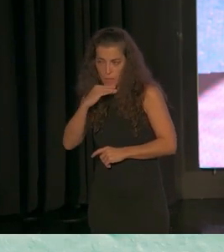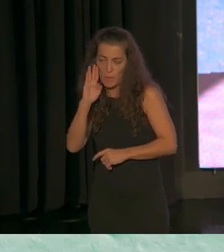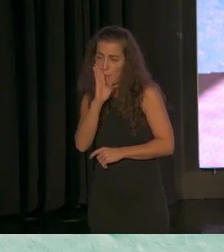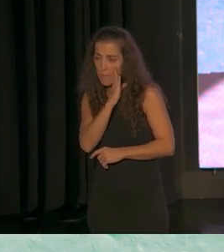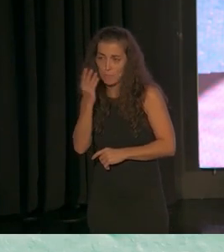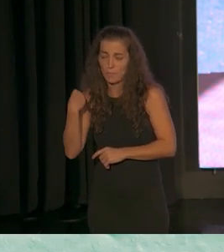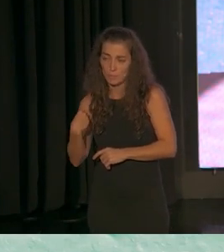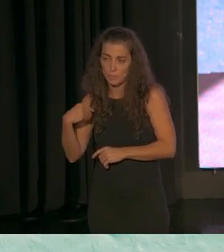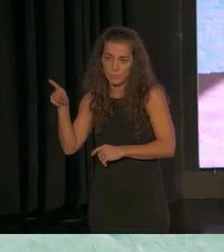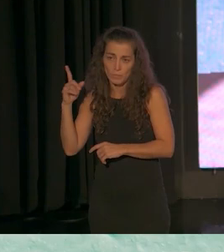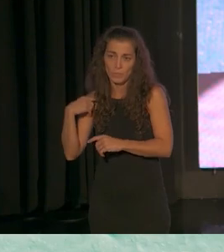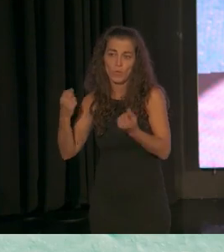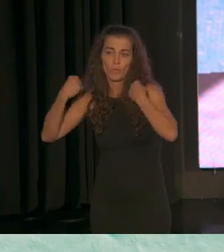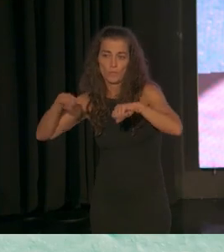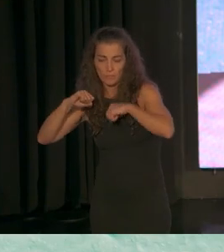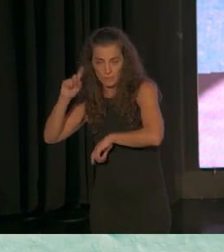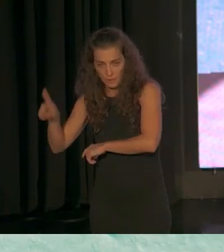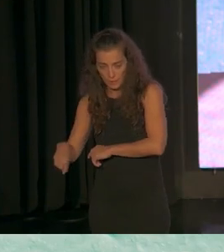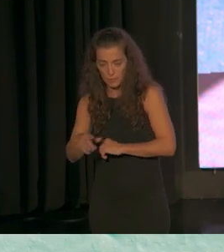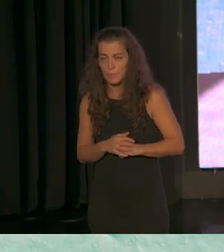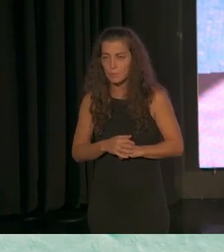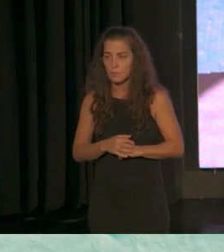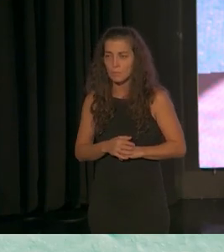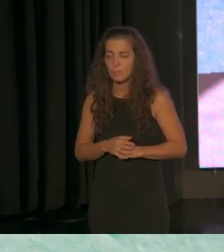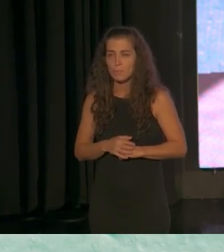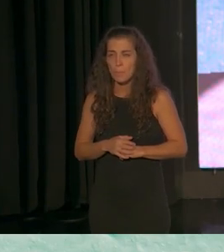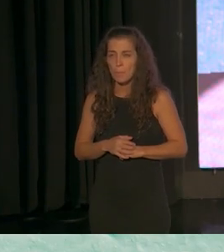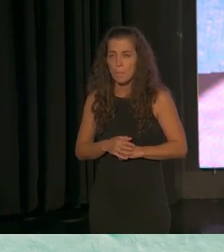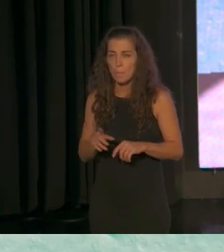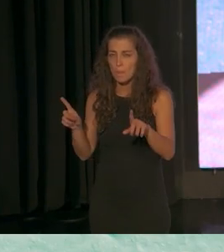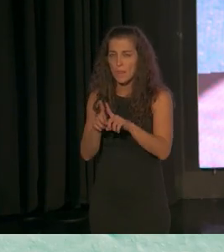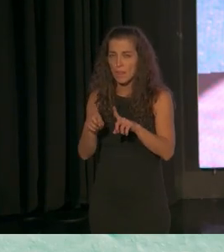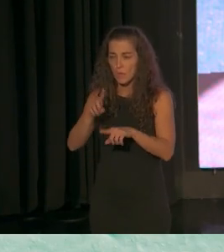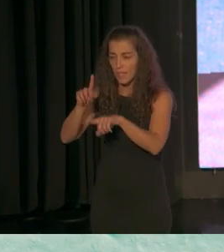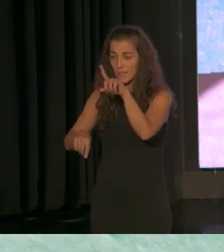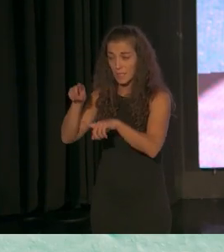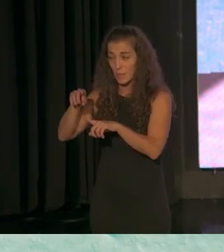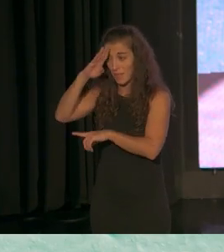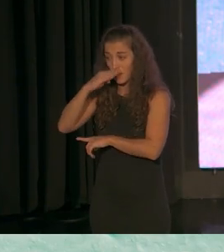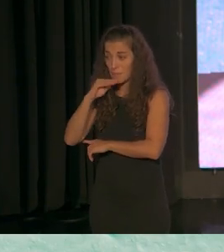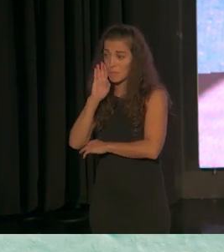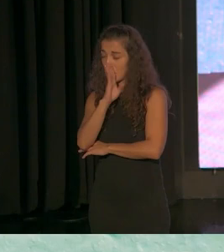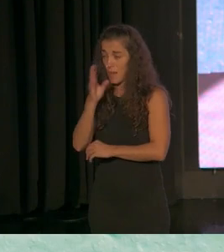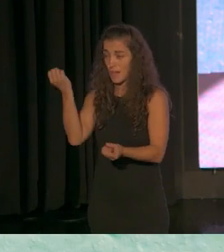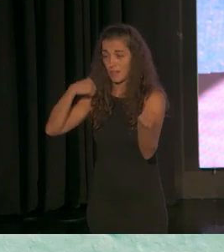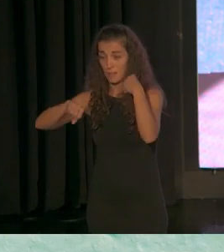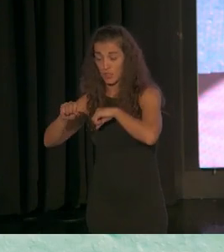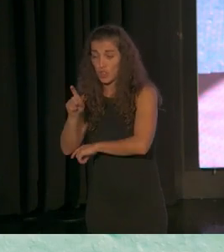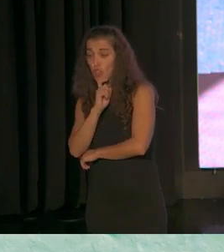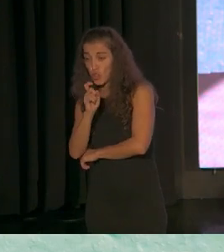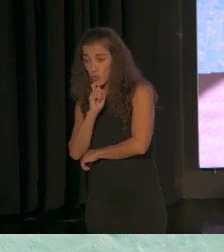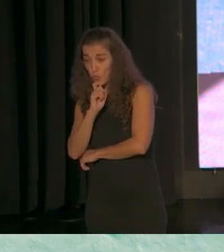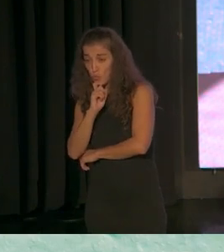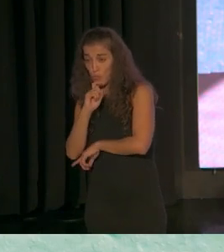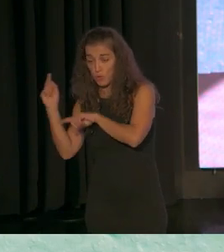ayudando a los padres a cómo utilizan y a cómo están haciendo la propia práctica lo que les